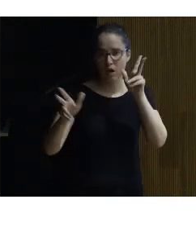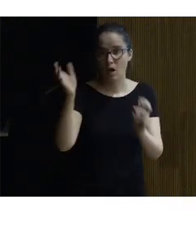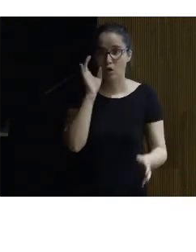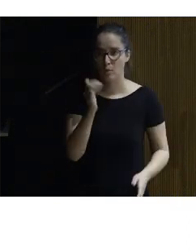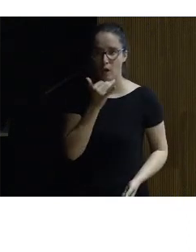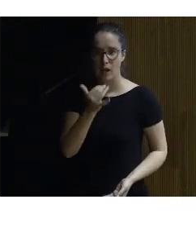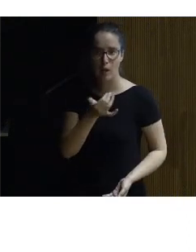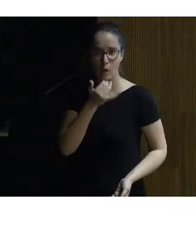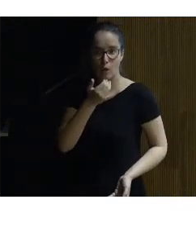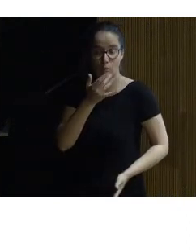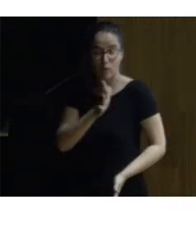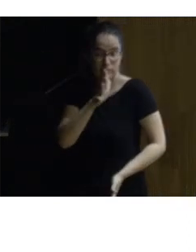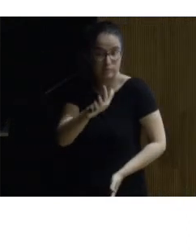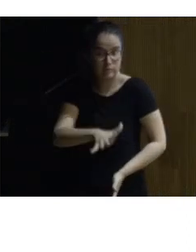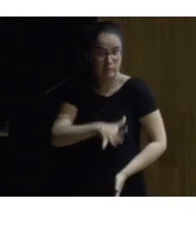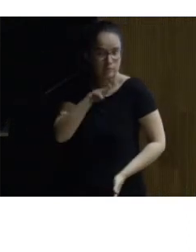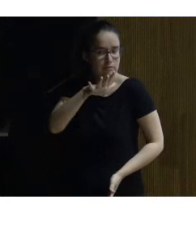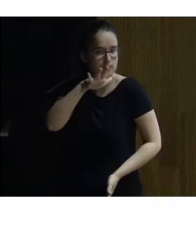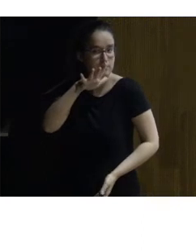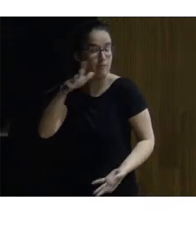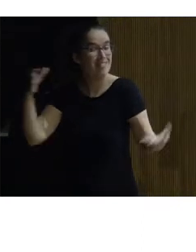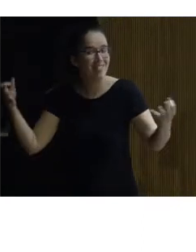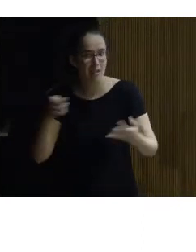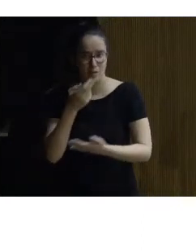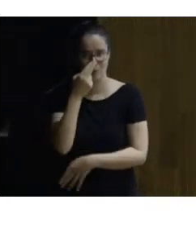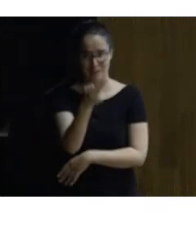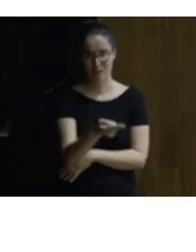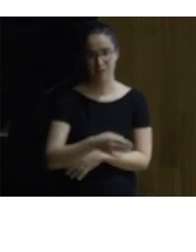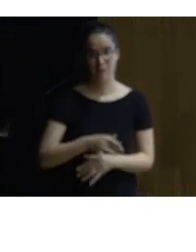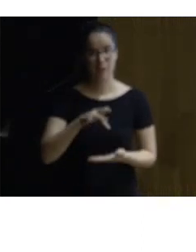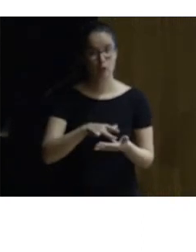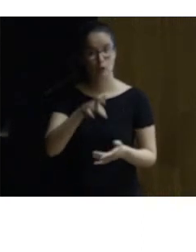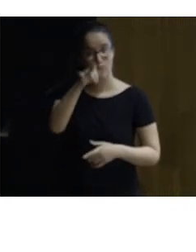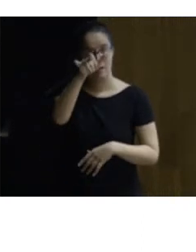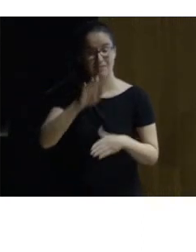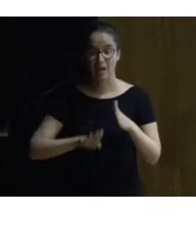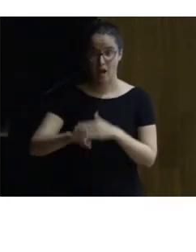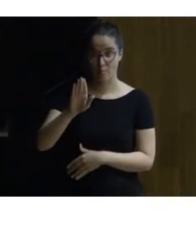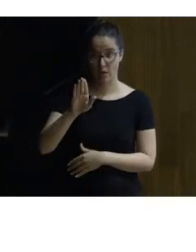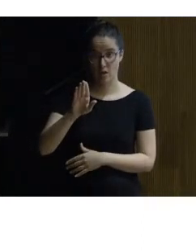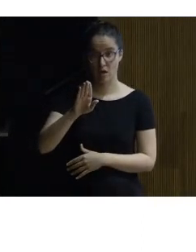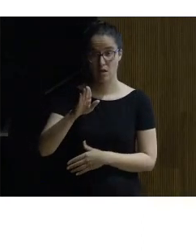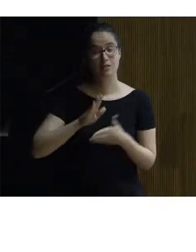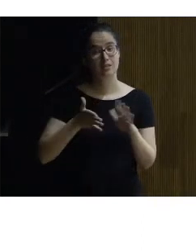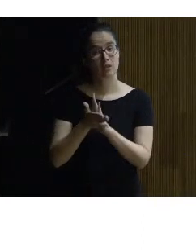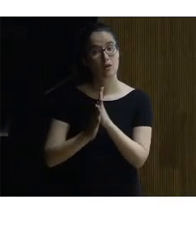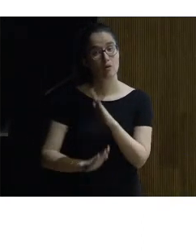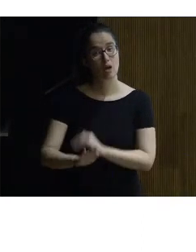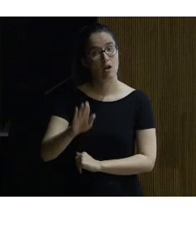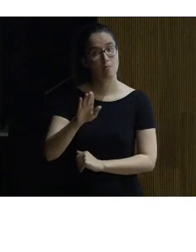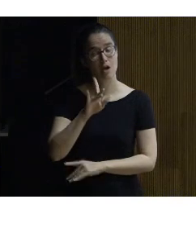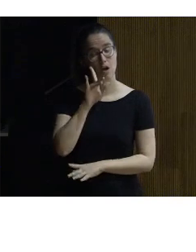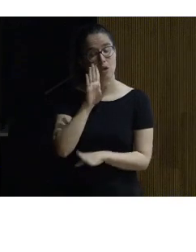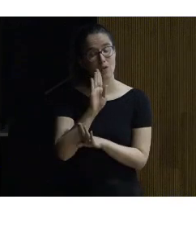algo impresionante deben visitarla y aquí tenemos esta rampa y esta es una rampa que